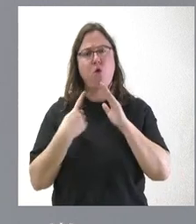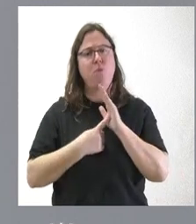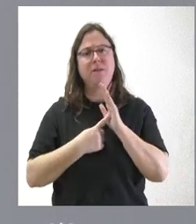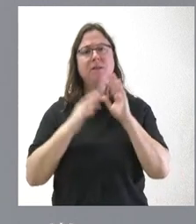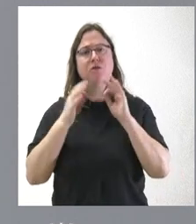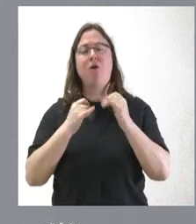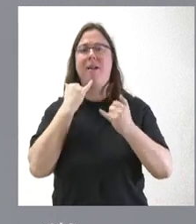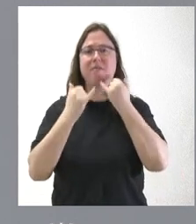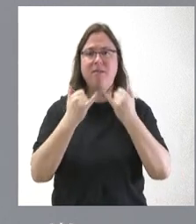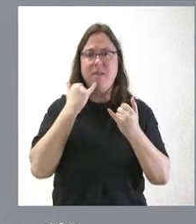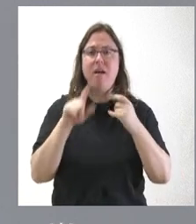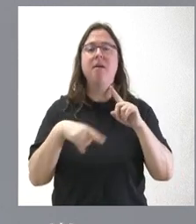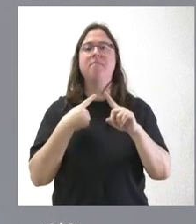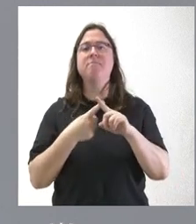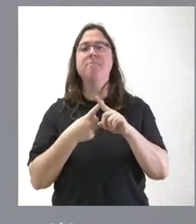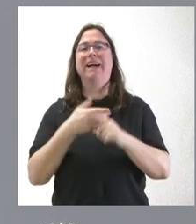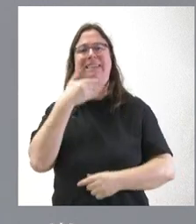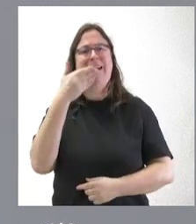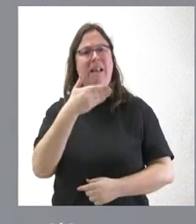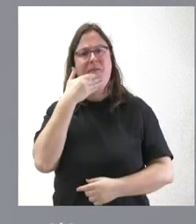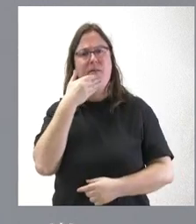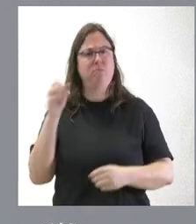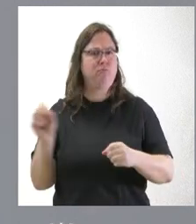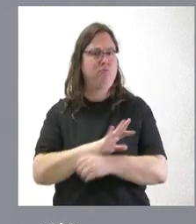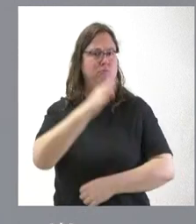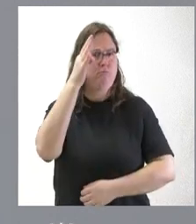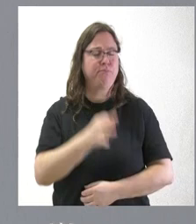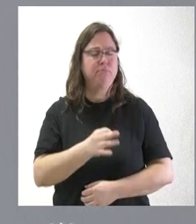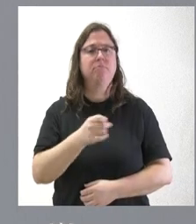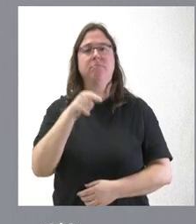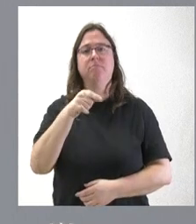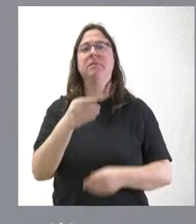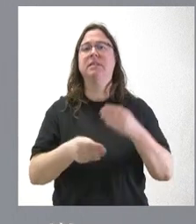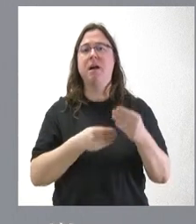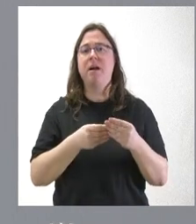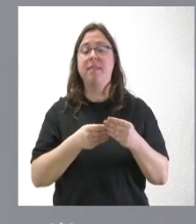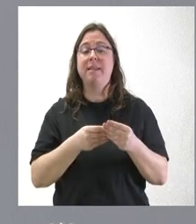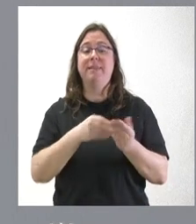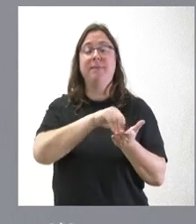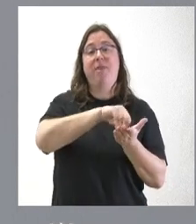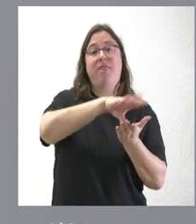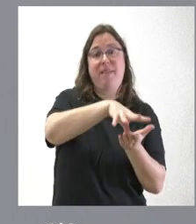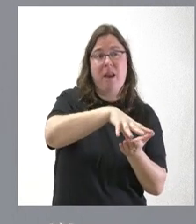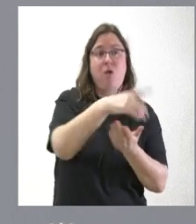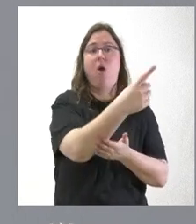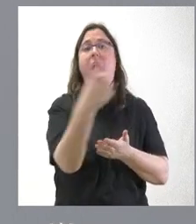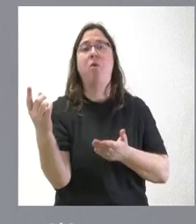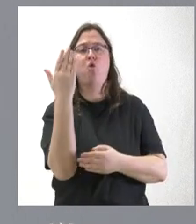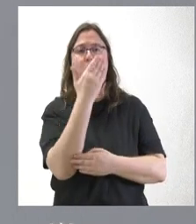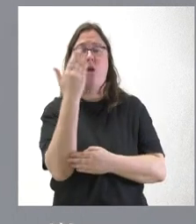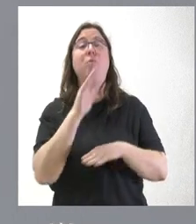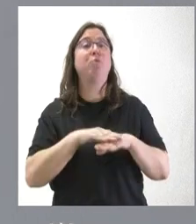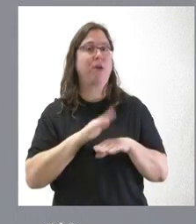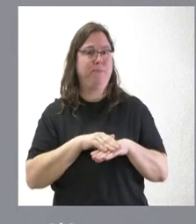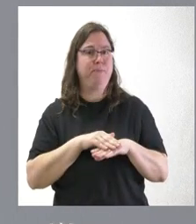electricidad y los suministros de calefacción, que estos sí están descentralizados para cada uno de los centros educativos. ¿Por qué?